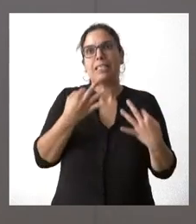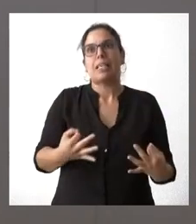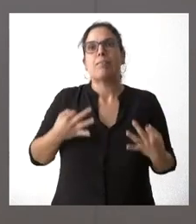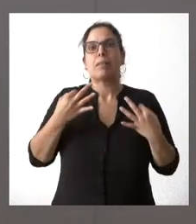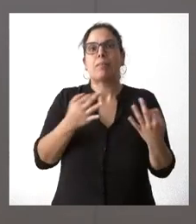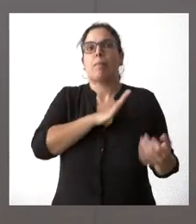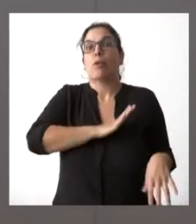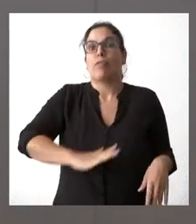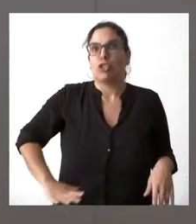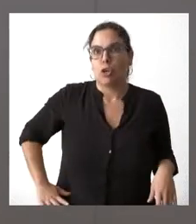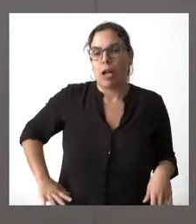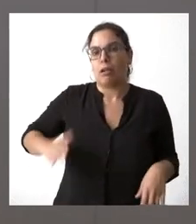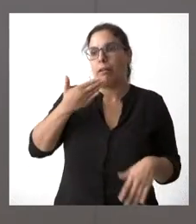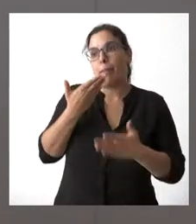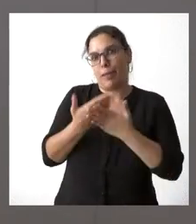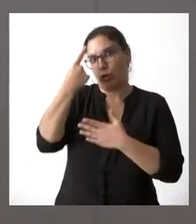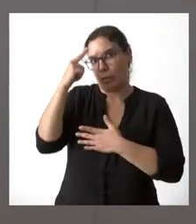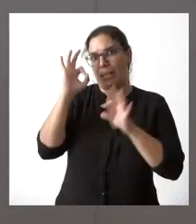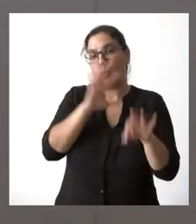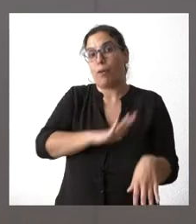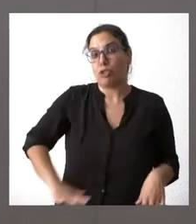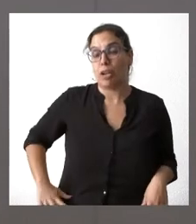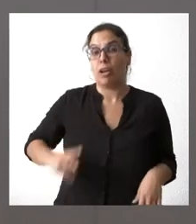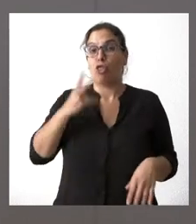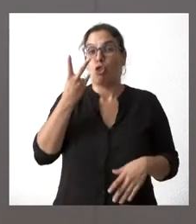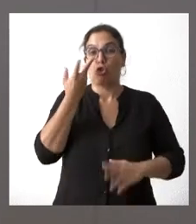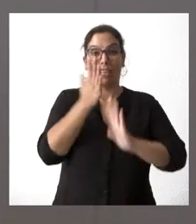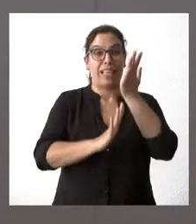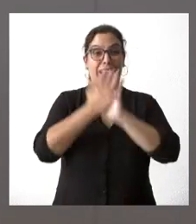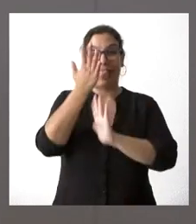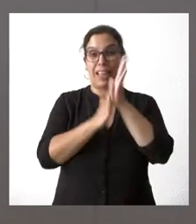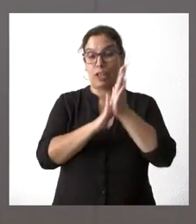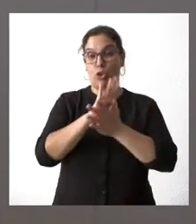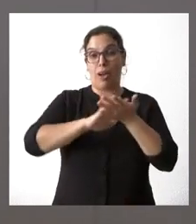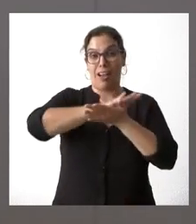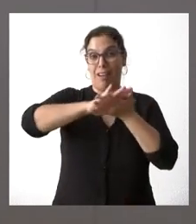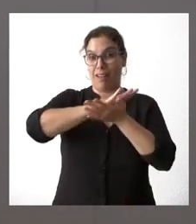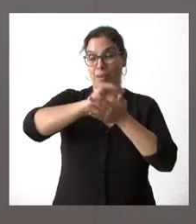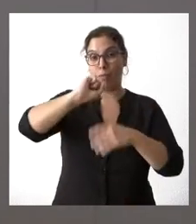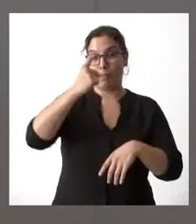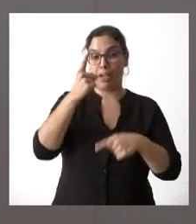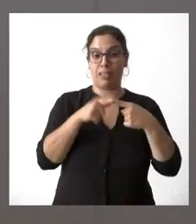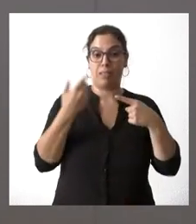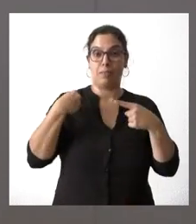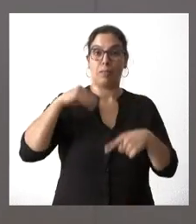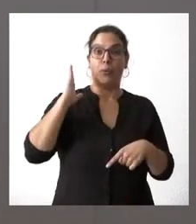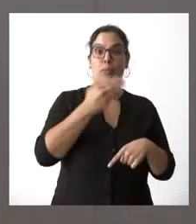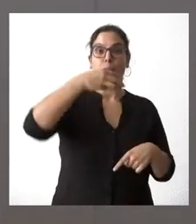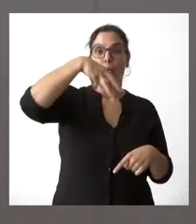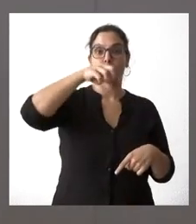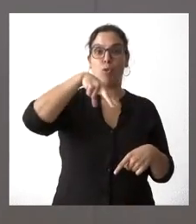provisional, y le ruego que, como tal, los tome, los dos incendios fundamentales de los que estamos hablando, el que afecta a Monsagro,